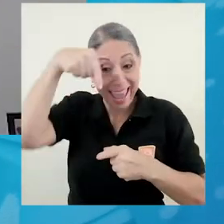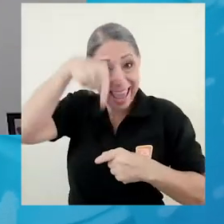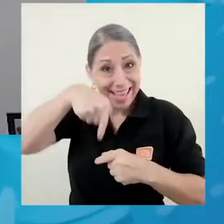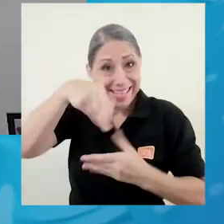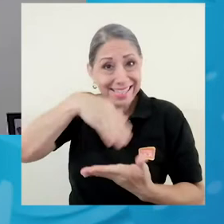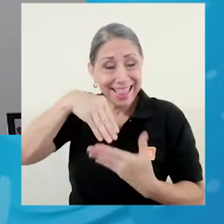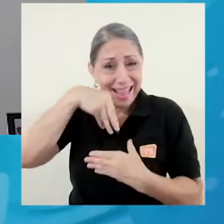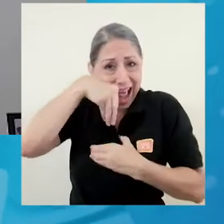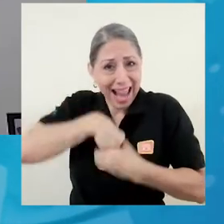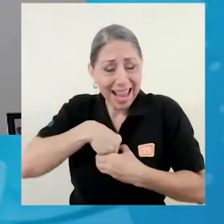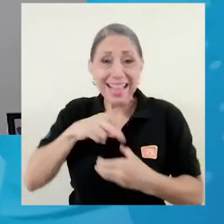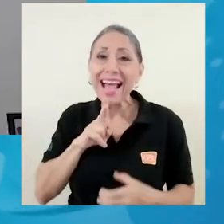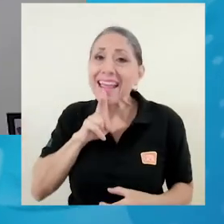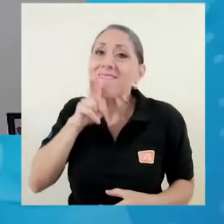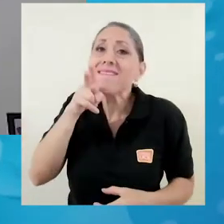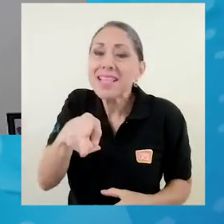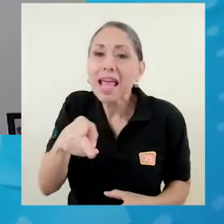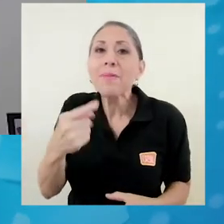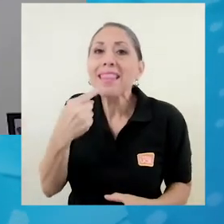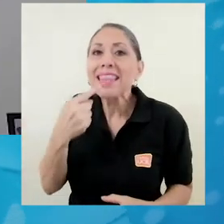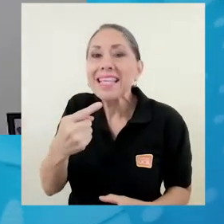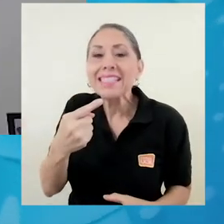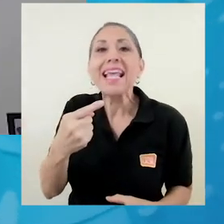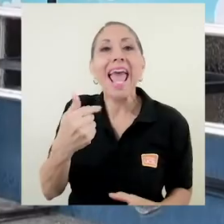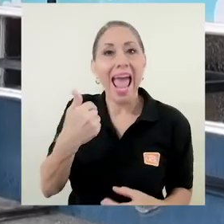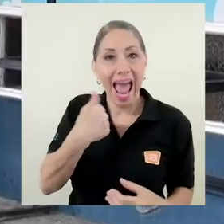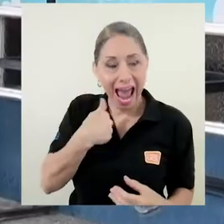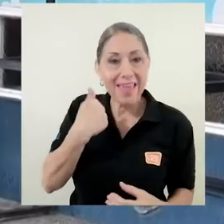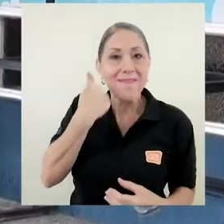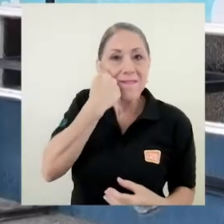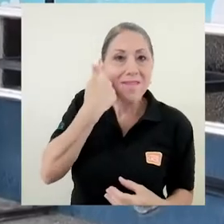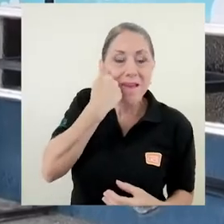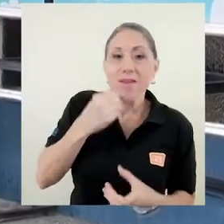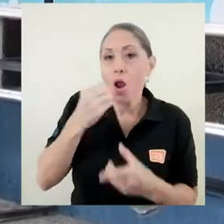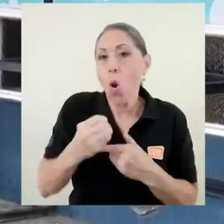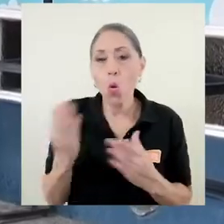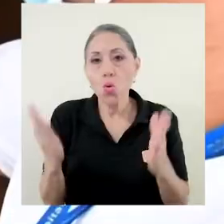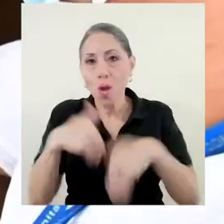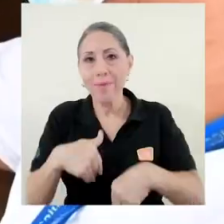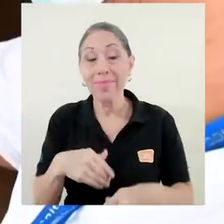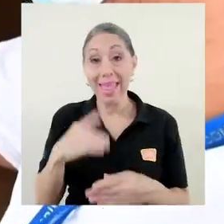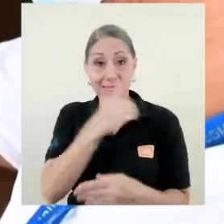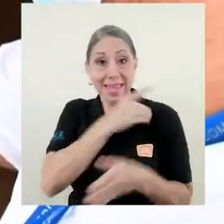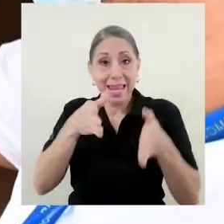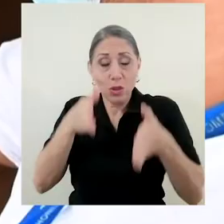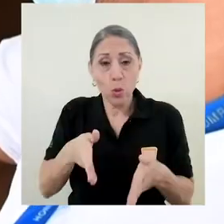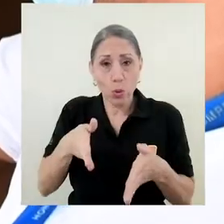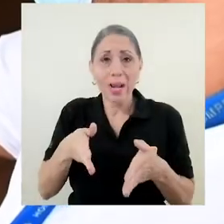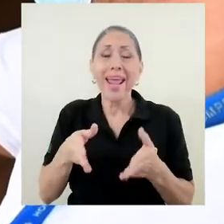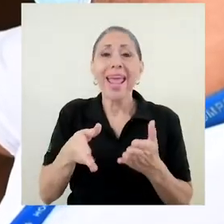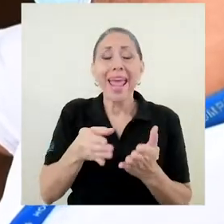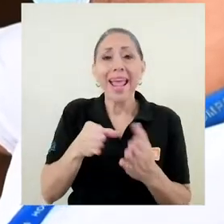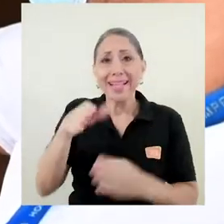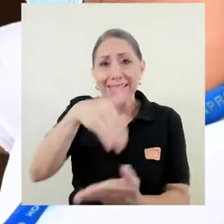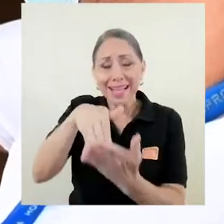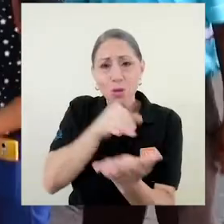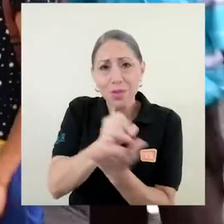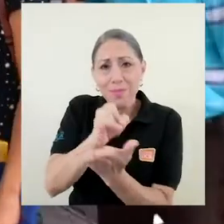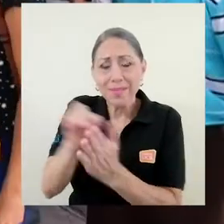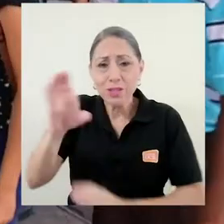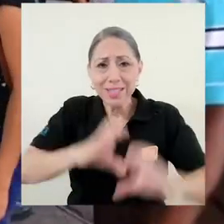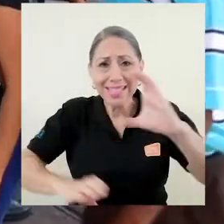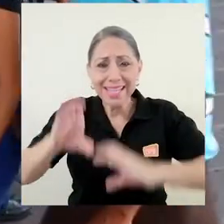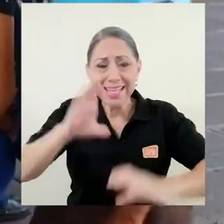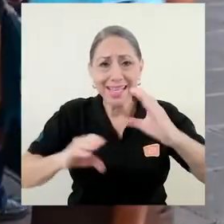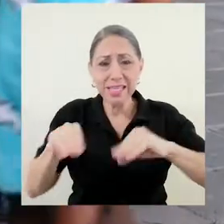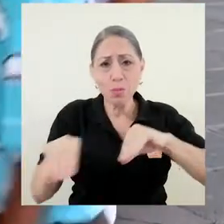indicadora de si había fiebre o no había fiebre. El director del Centro de Investigación en Ciencias del Movimiento Humano